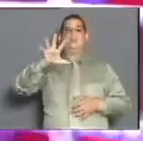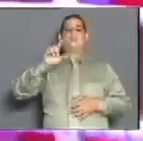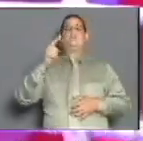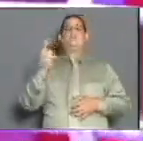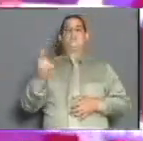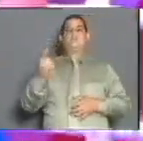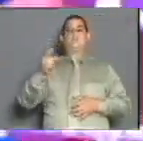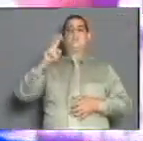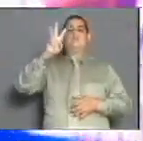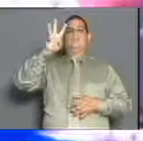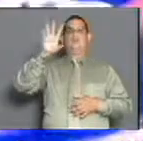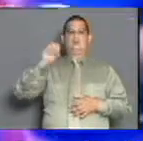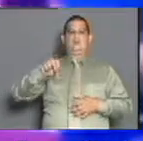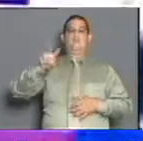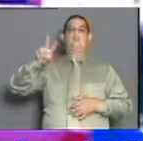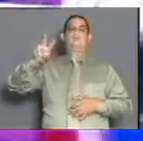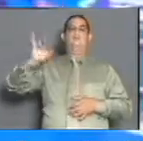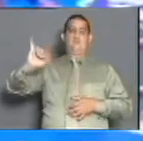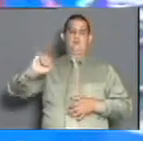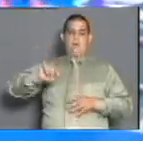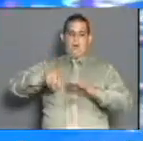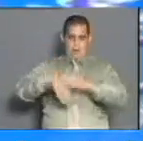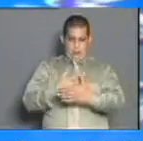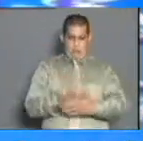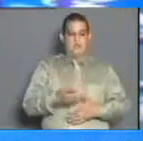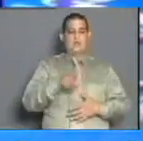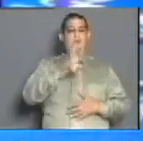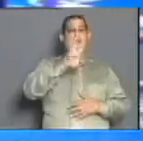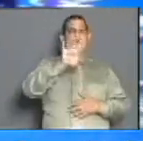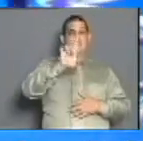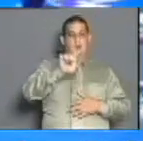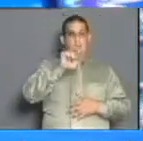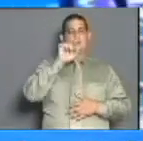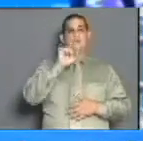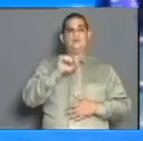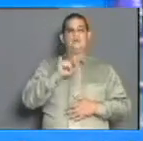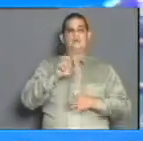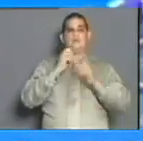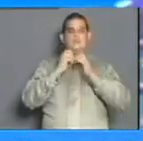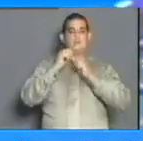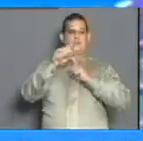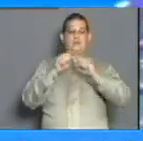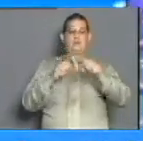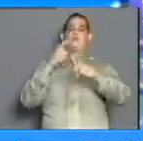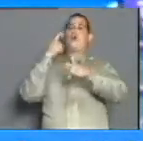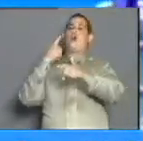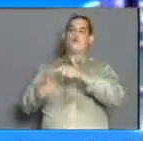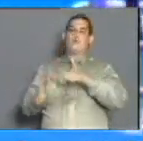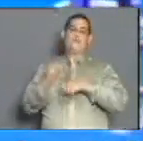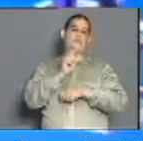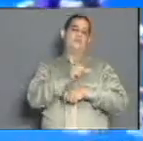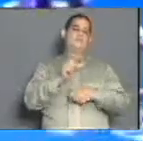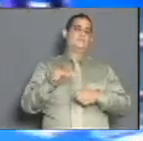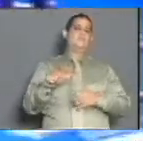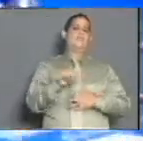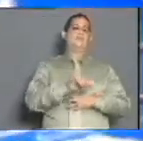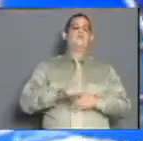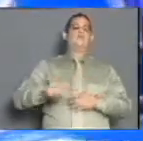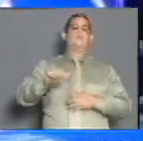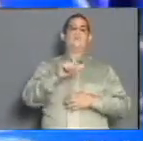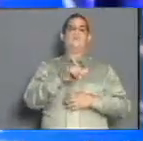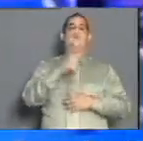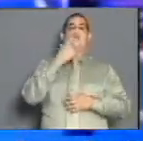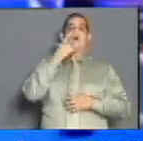30-26. El próximo día 31, Lacruz cruzará guantes con el iraní Toufán Charifi en fase